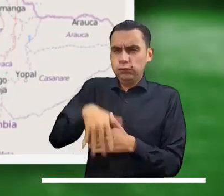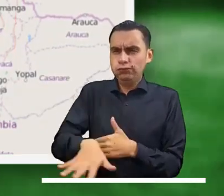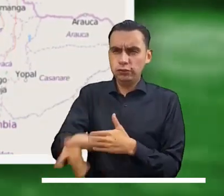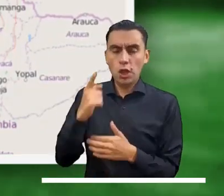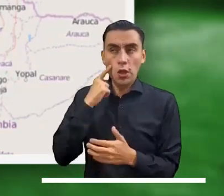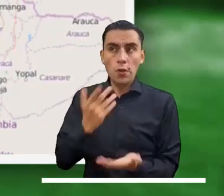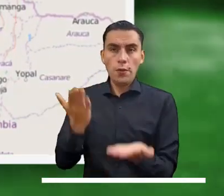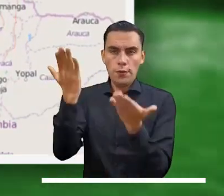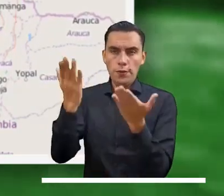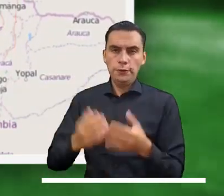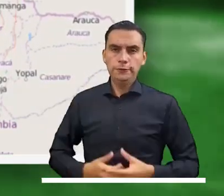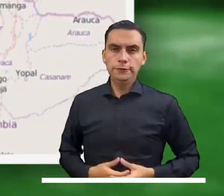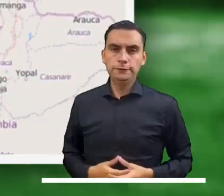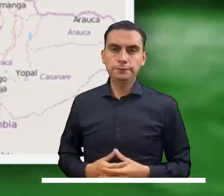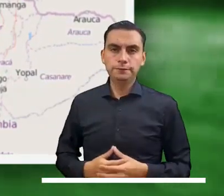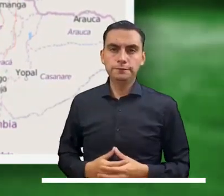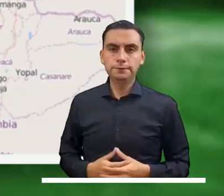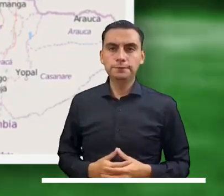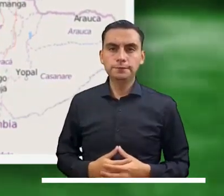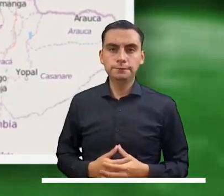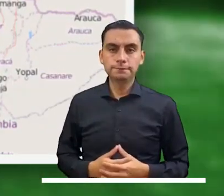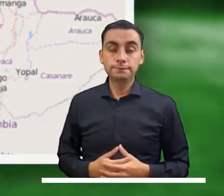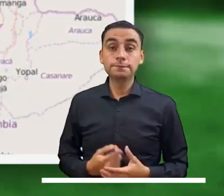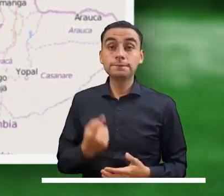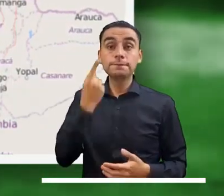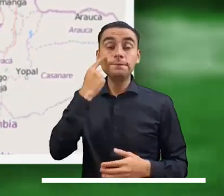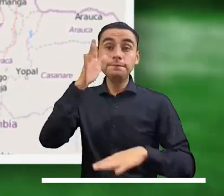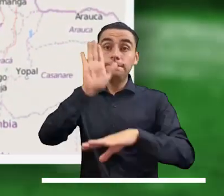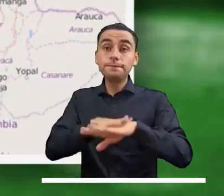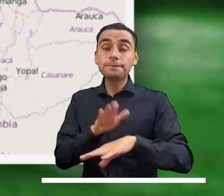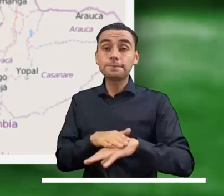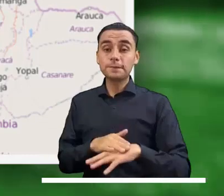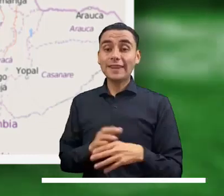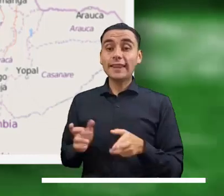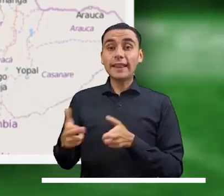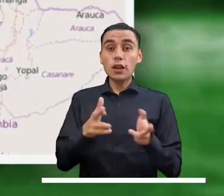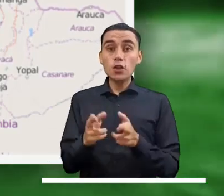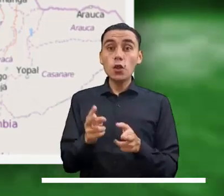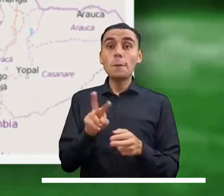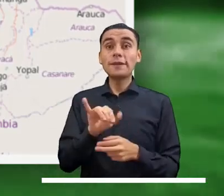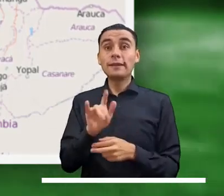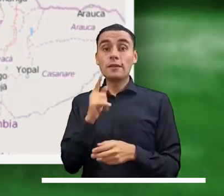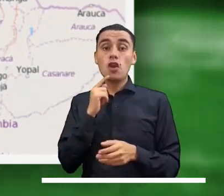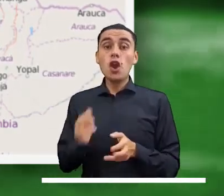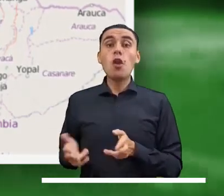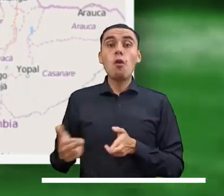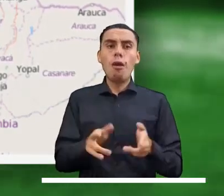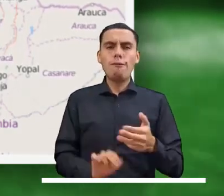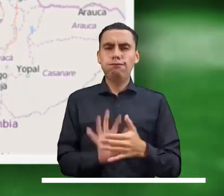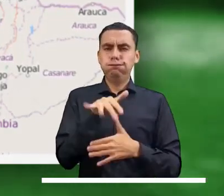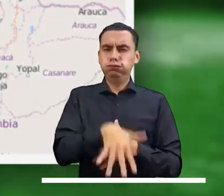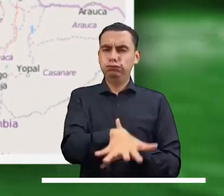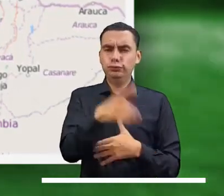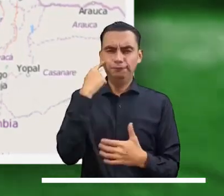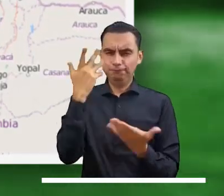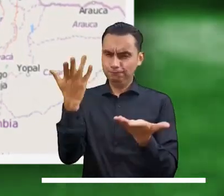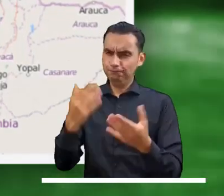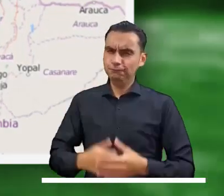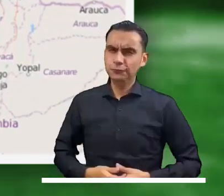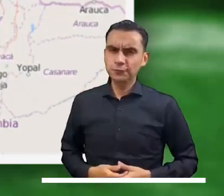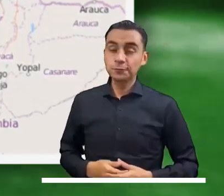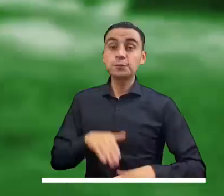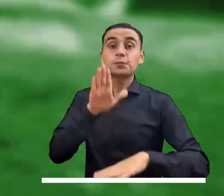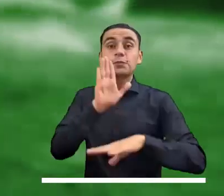aportantes a la altura del municipio de Tierra Alta, en Córdoba. Mucha atención a la creciente súbita registrada en la quebrada La Malena, del